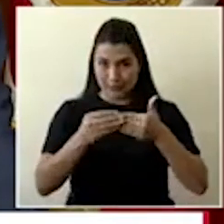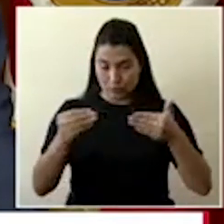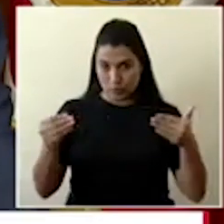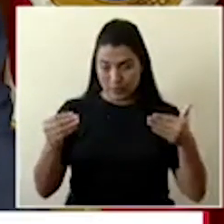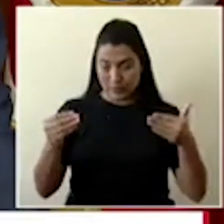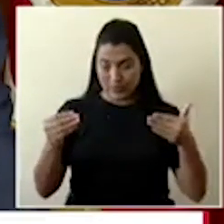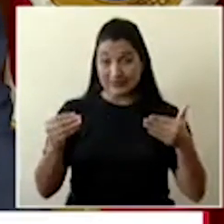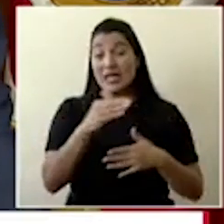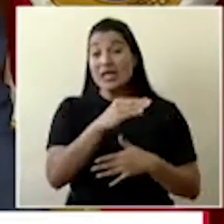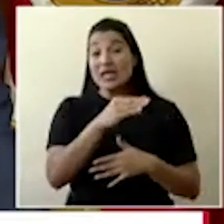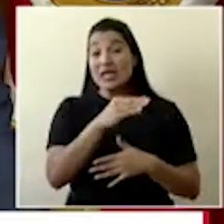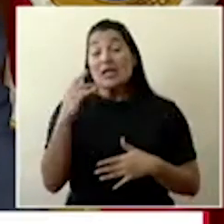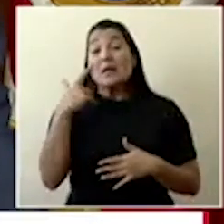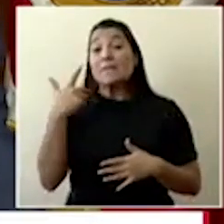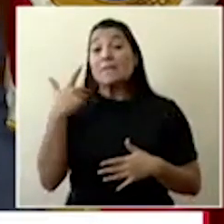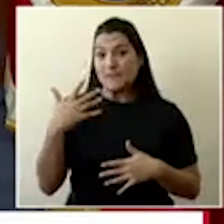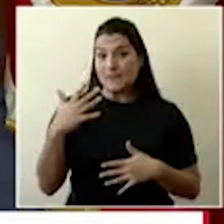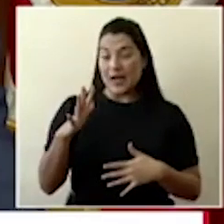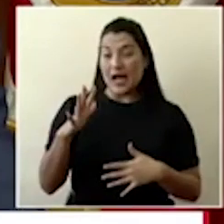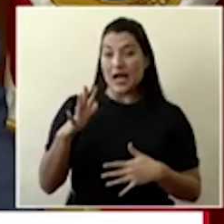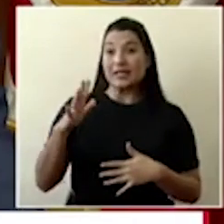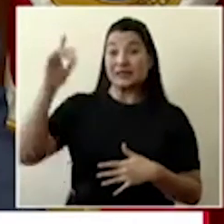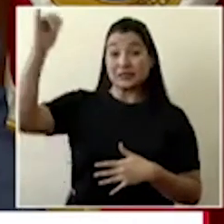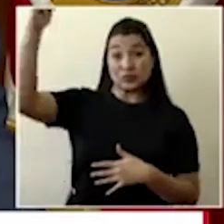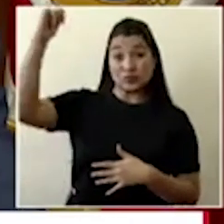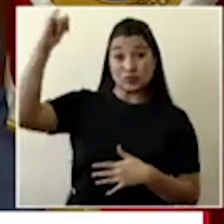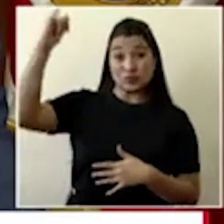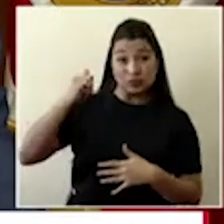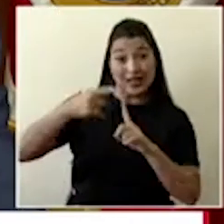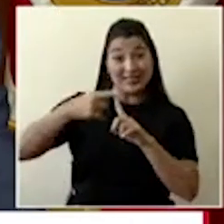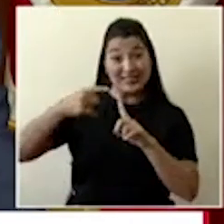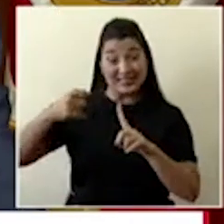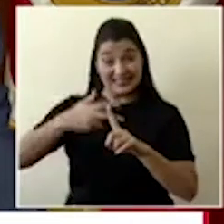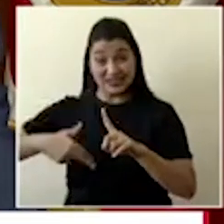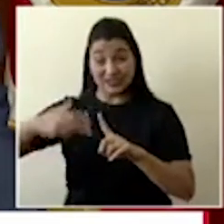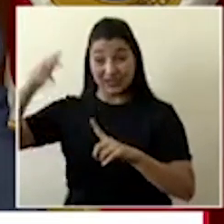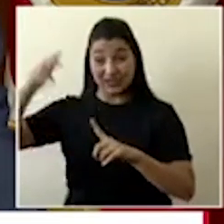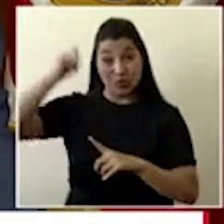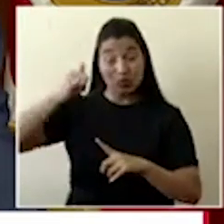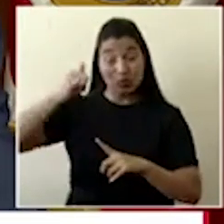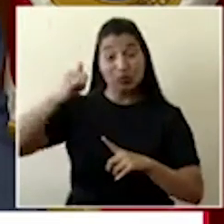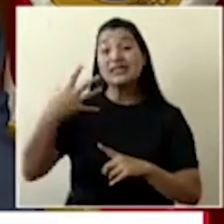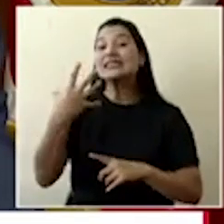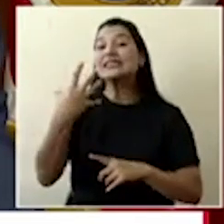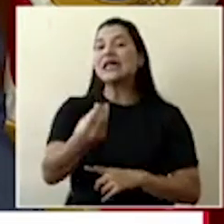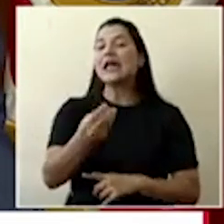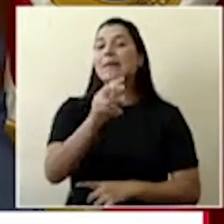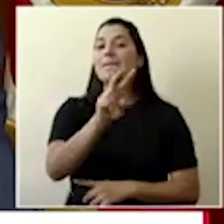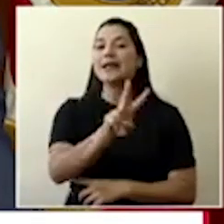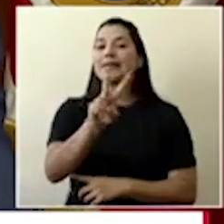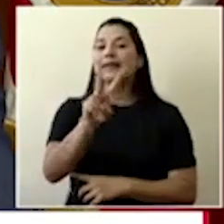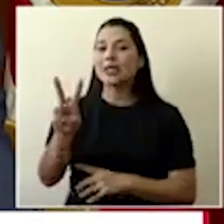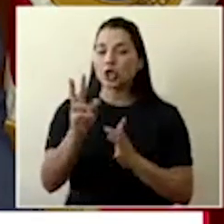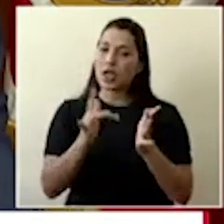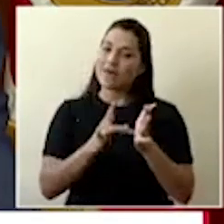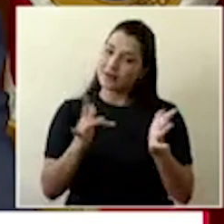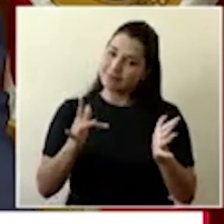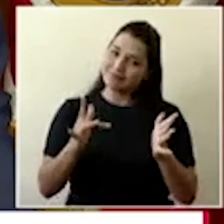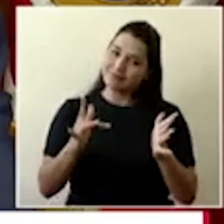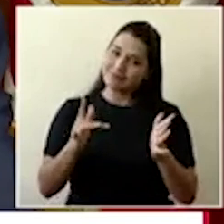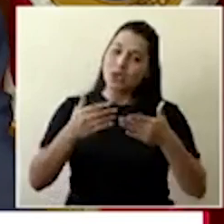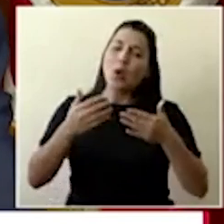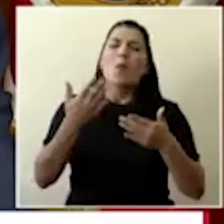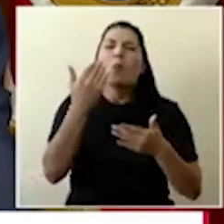habrá una salida de Shanghai, China, el 22 de abril. Hay una serie de permisos y de